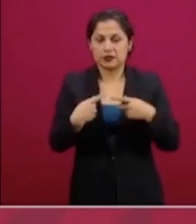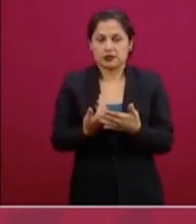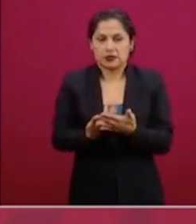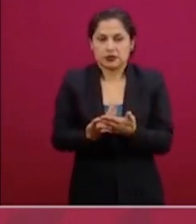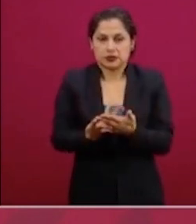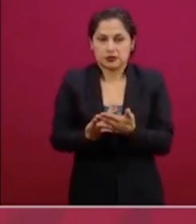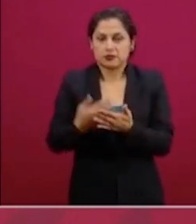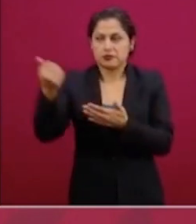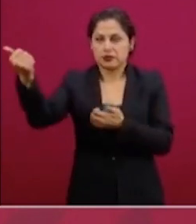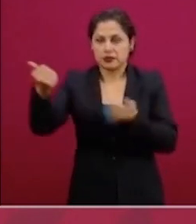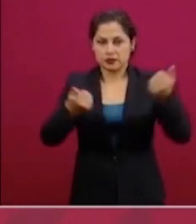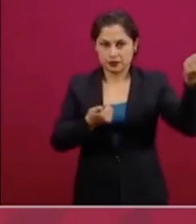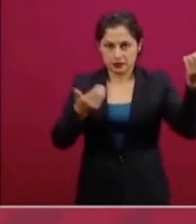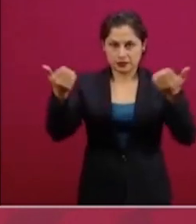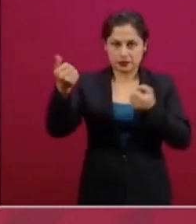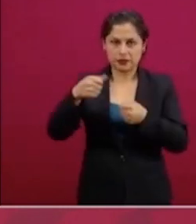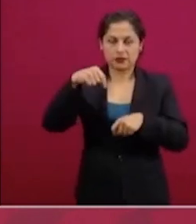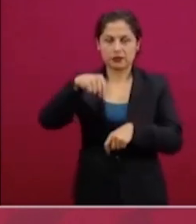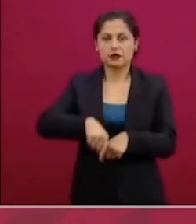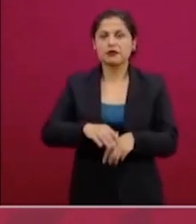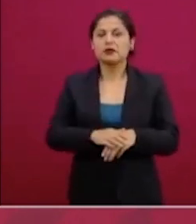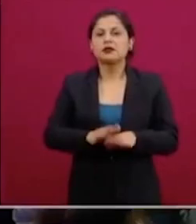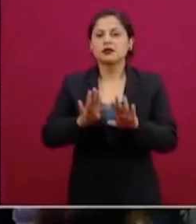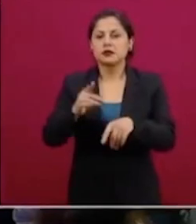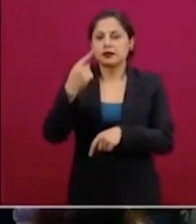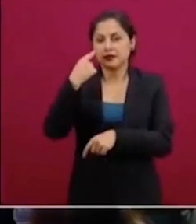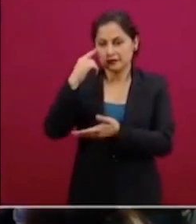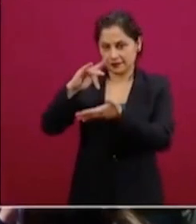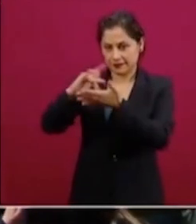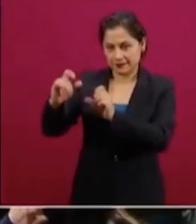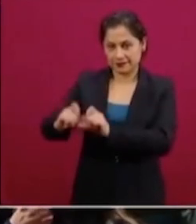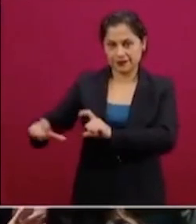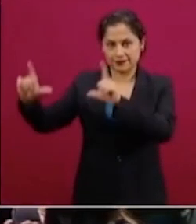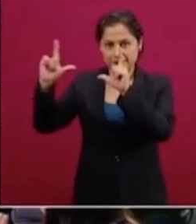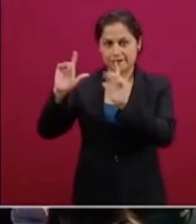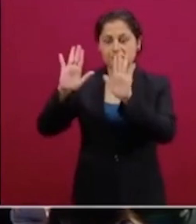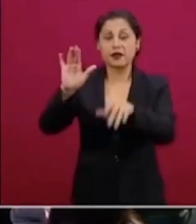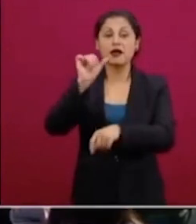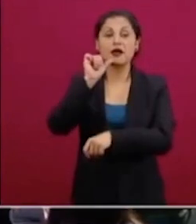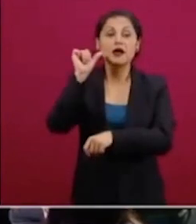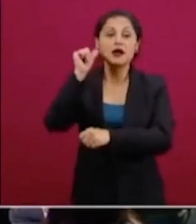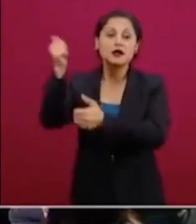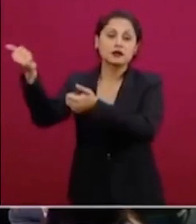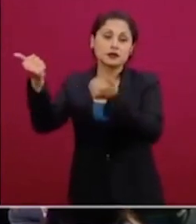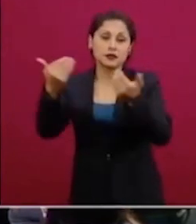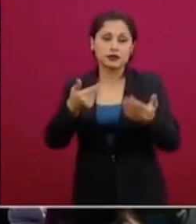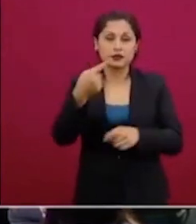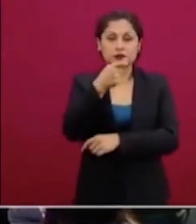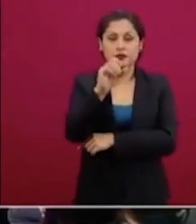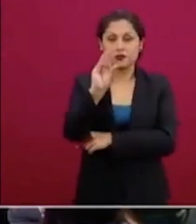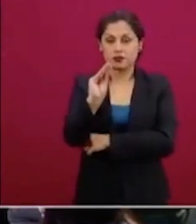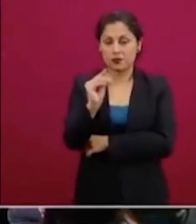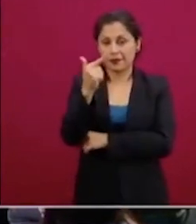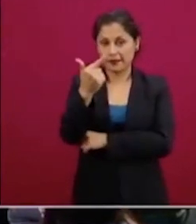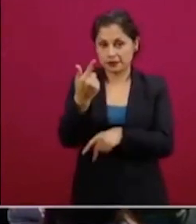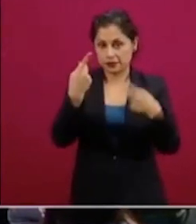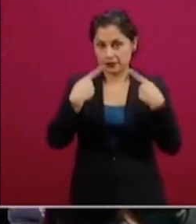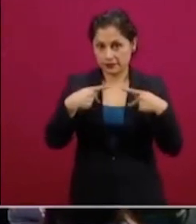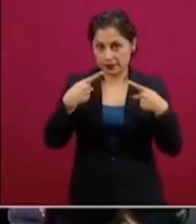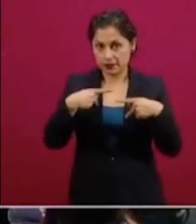Muchas gracias, ahí está la cifra con el detalle. Por ejemplo, ayer llegaron 197 personas repatriadas,